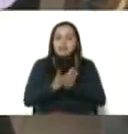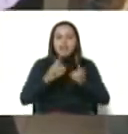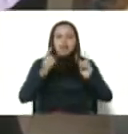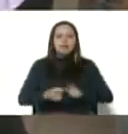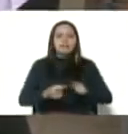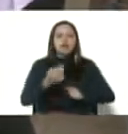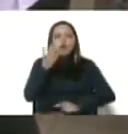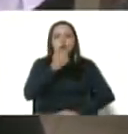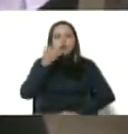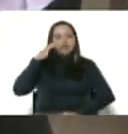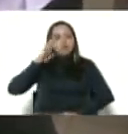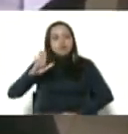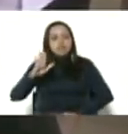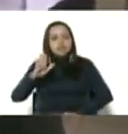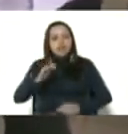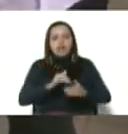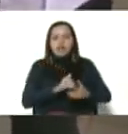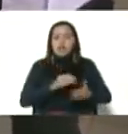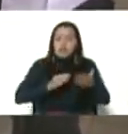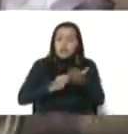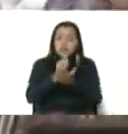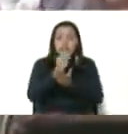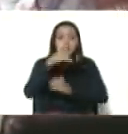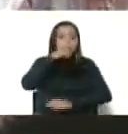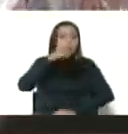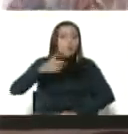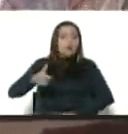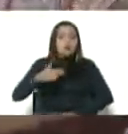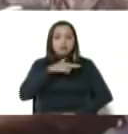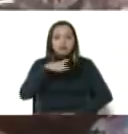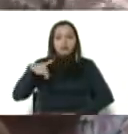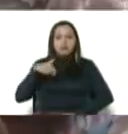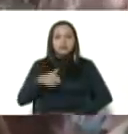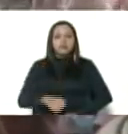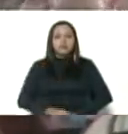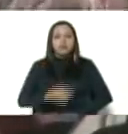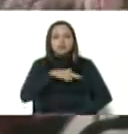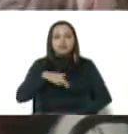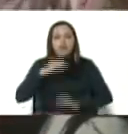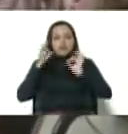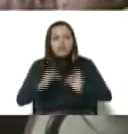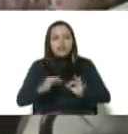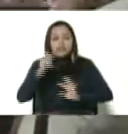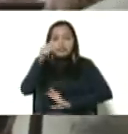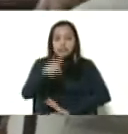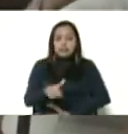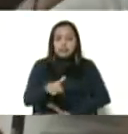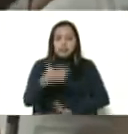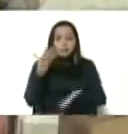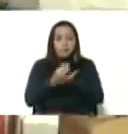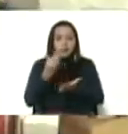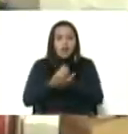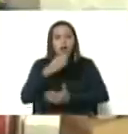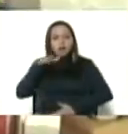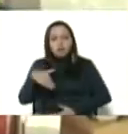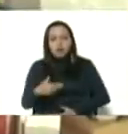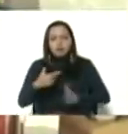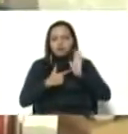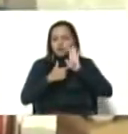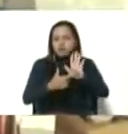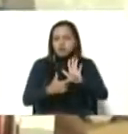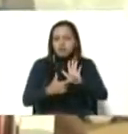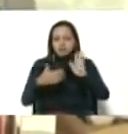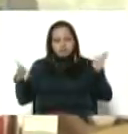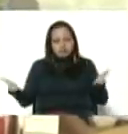sino el compromiso y la lealtad con el pueblo que somos. Somos de verdad y acá, en Monagas, se puede corroborar.